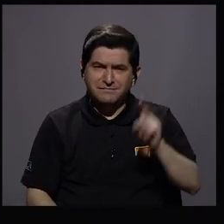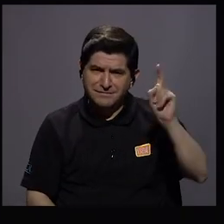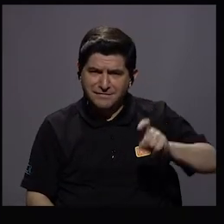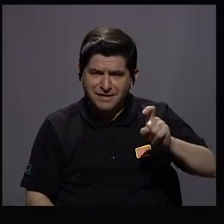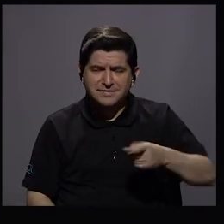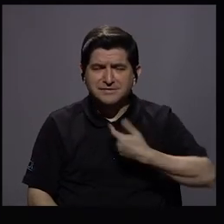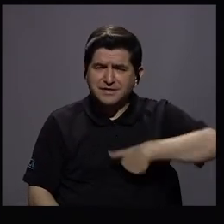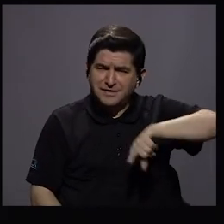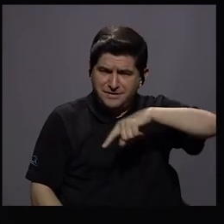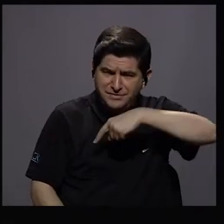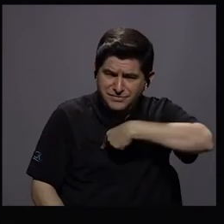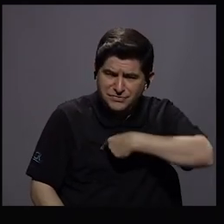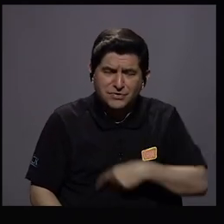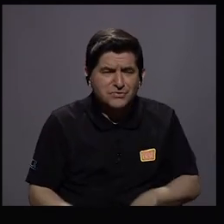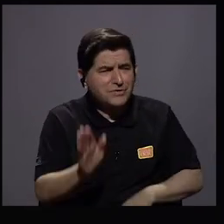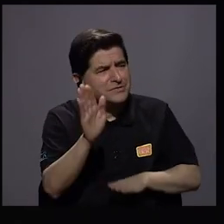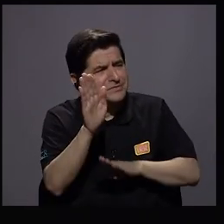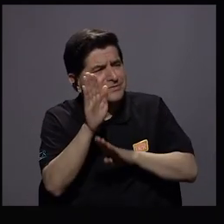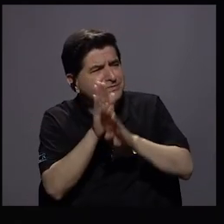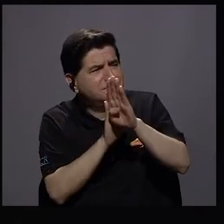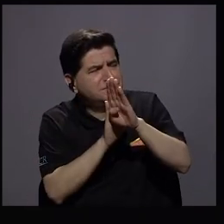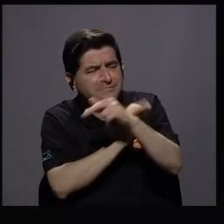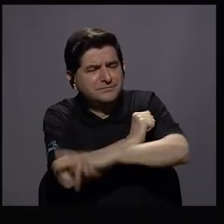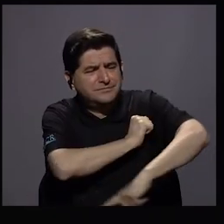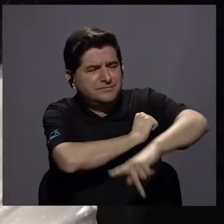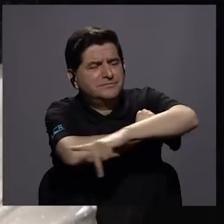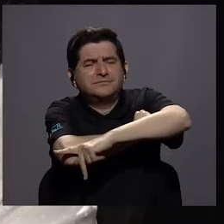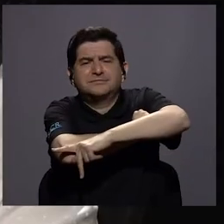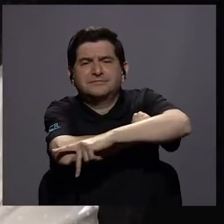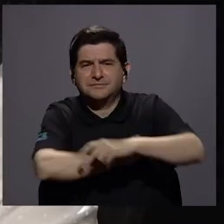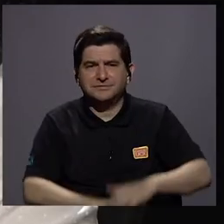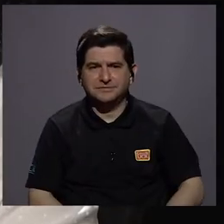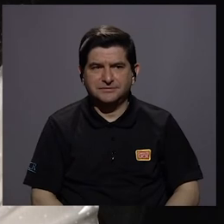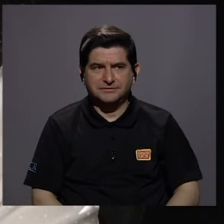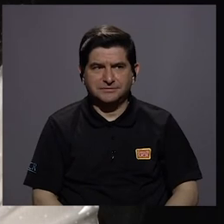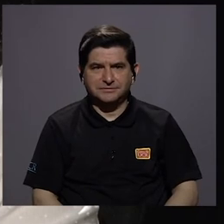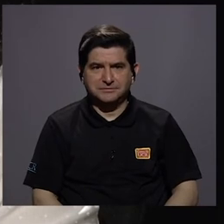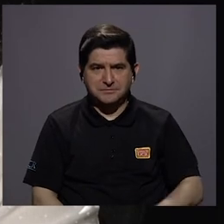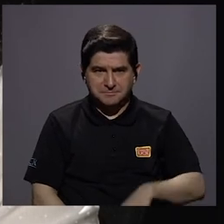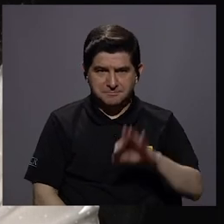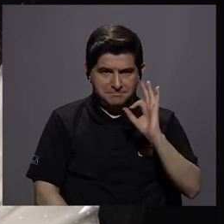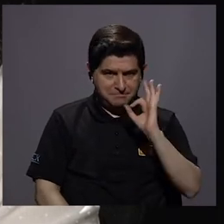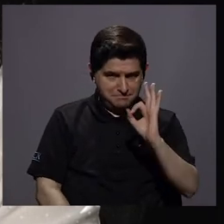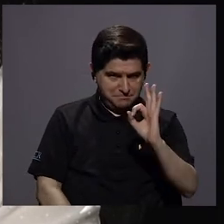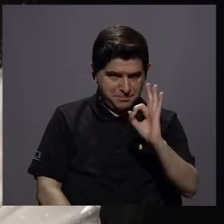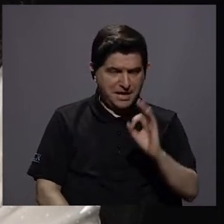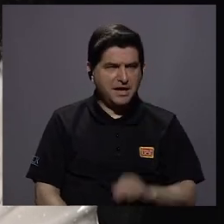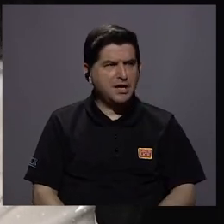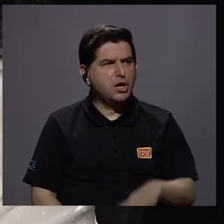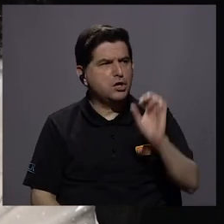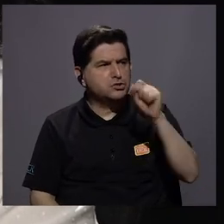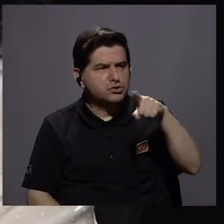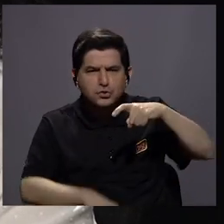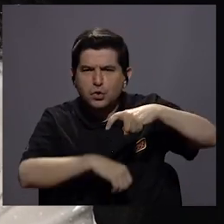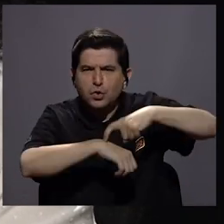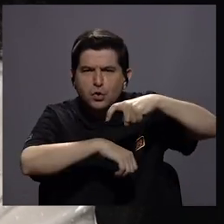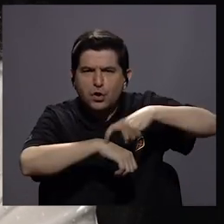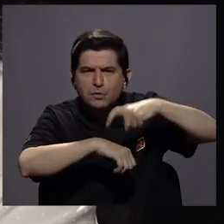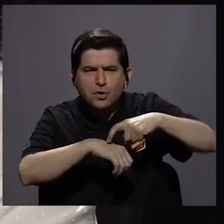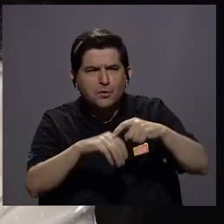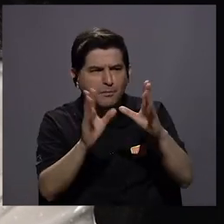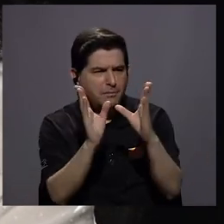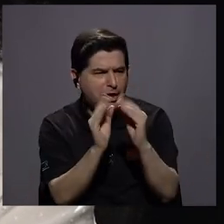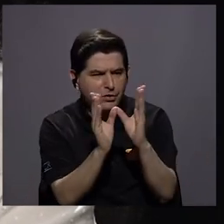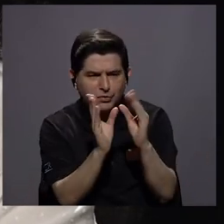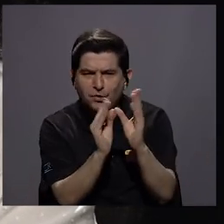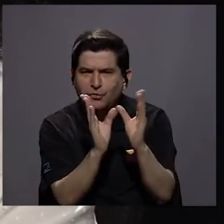en términos de desarrollo del país entonces ahí si bien en ese momento del